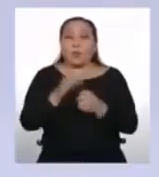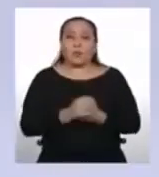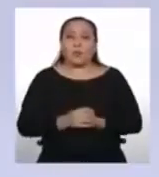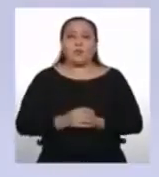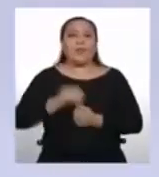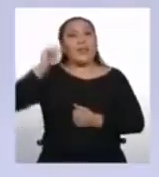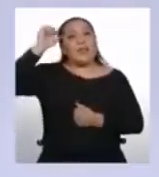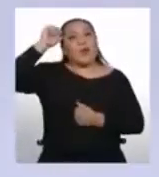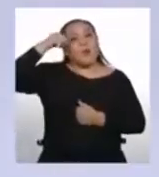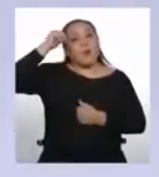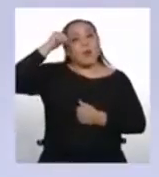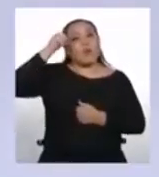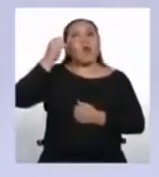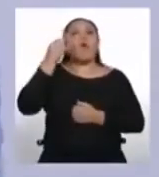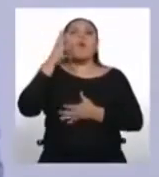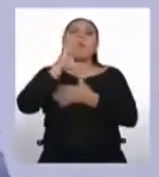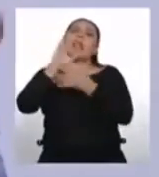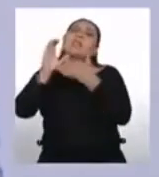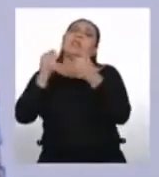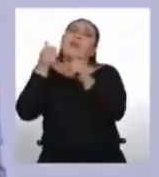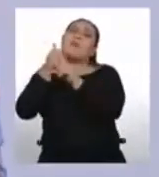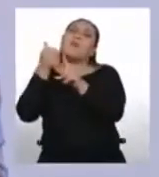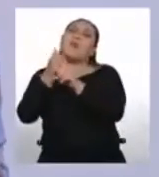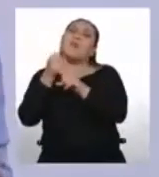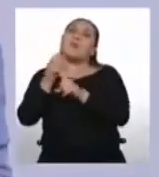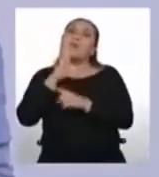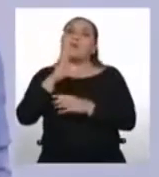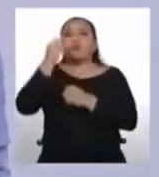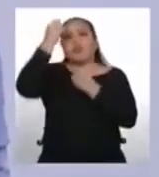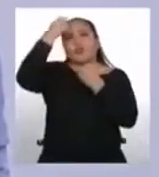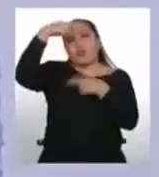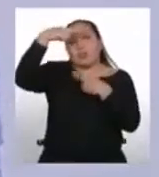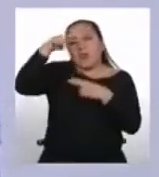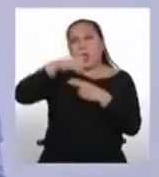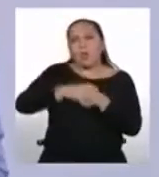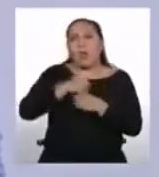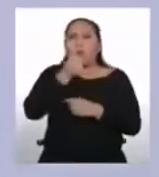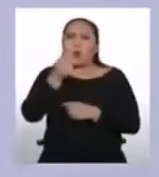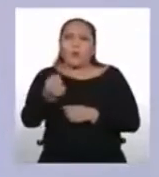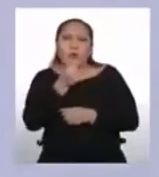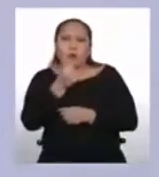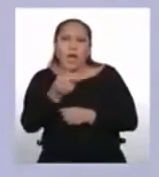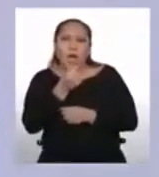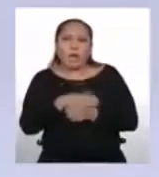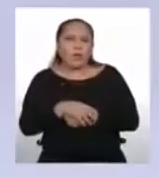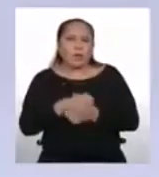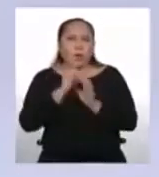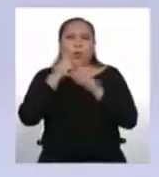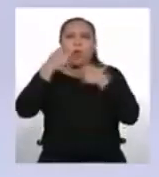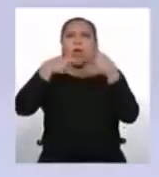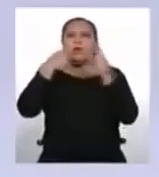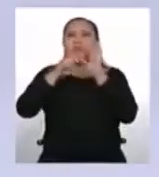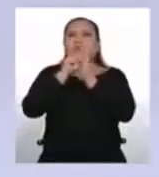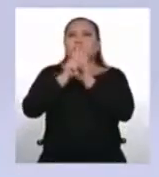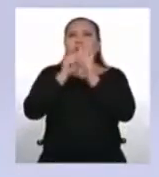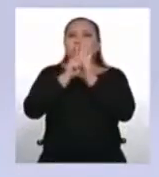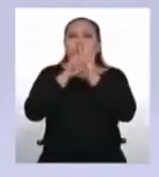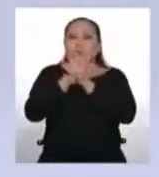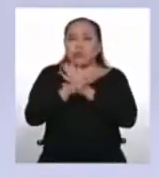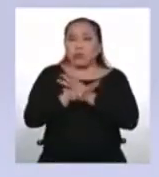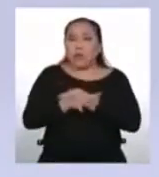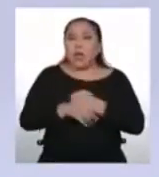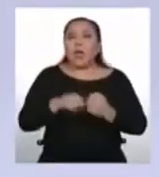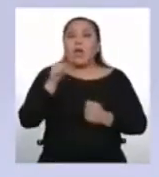Recuerda reconocer los tipos de texto. ¿Estoy frente a un noticiero, un reportaje o tal vez frente a un documental? Esto es muy importante